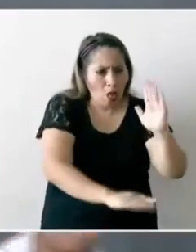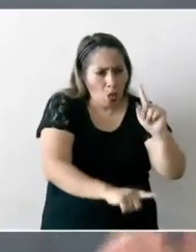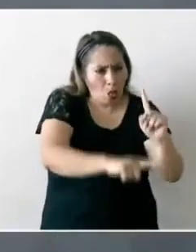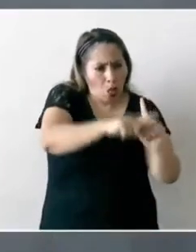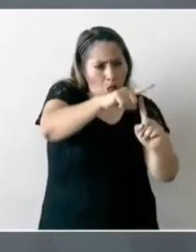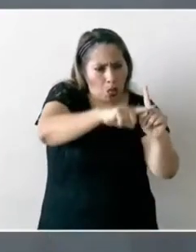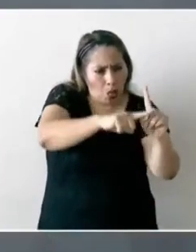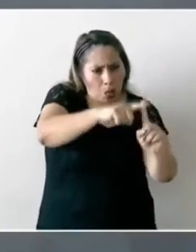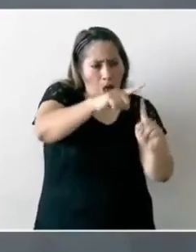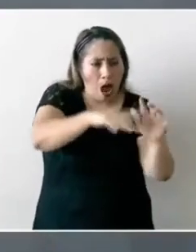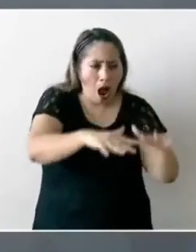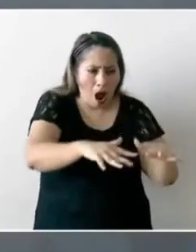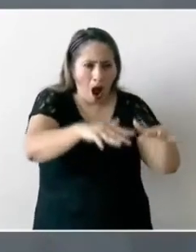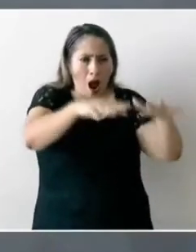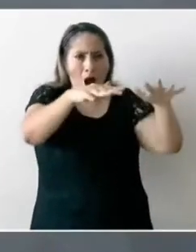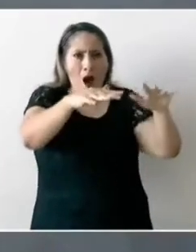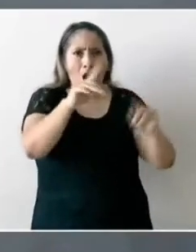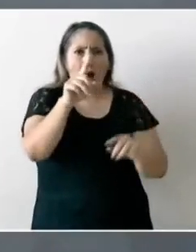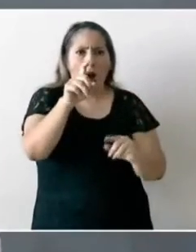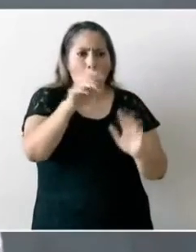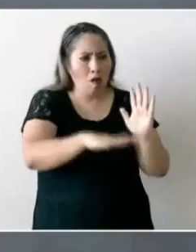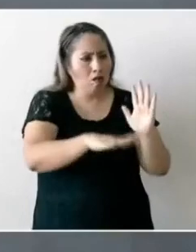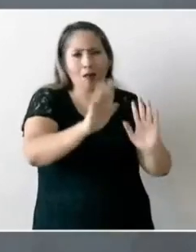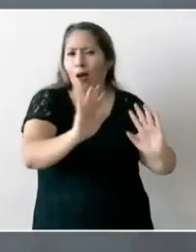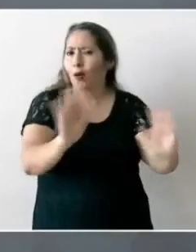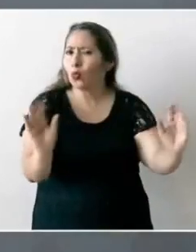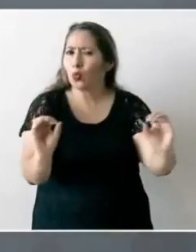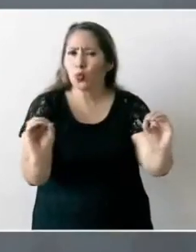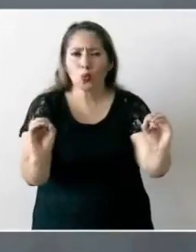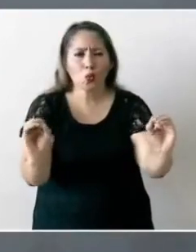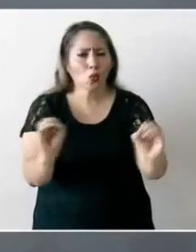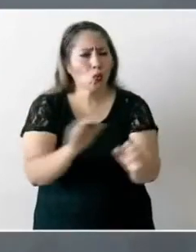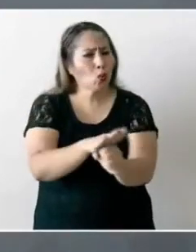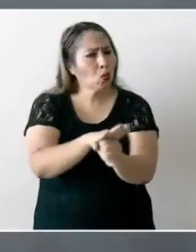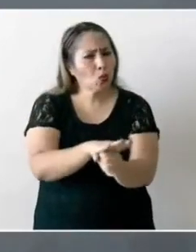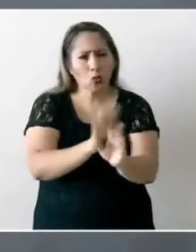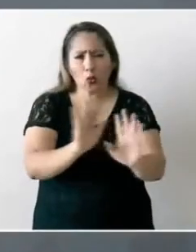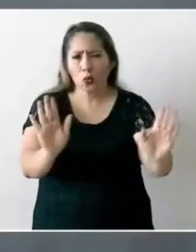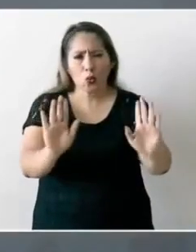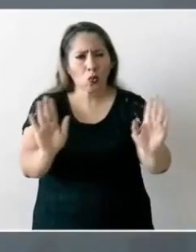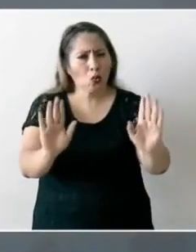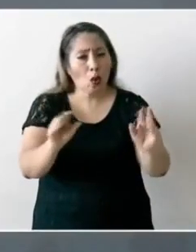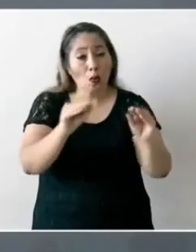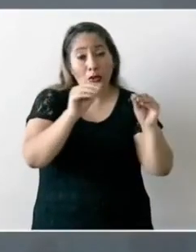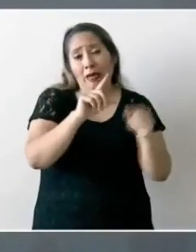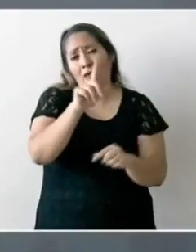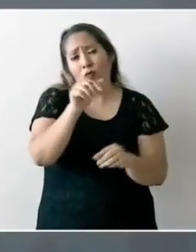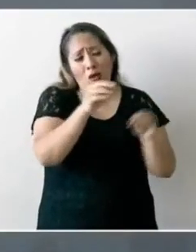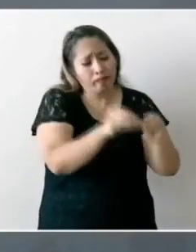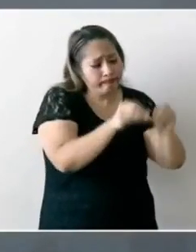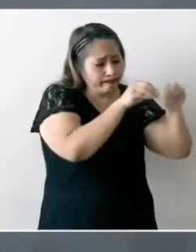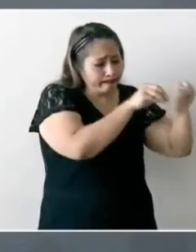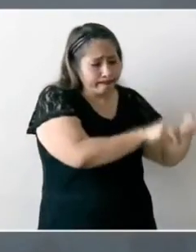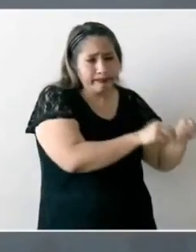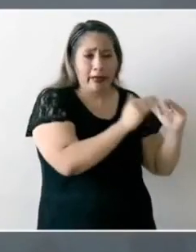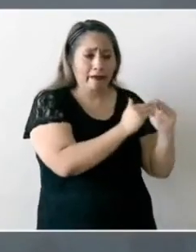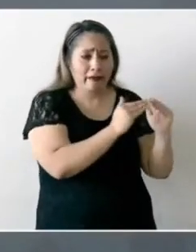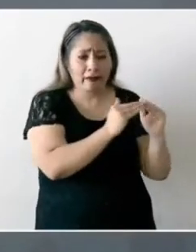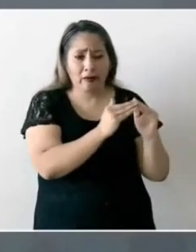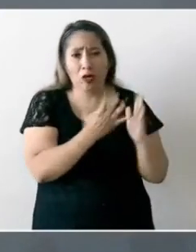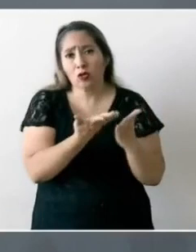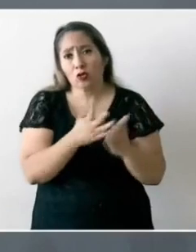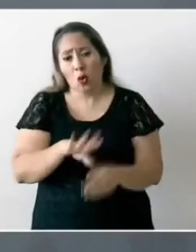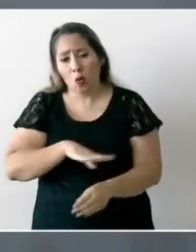con razón no es nada más que se inundan sus casas o ellos tienen que mudarse son sus